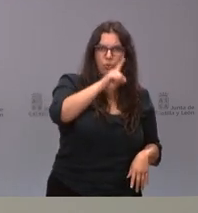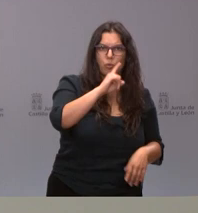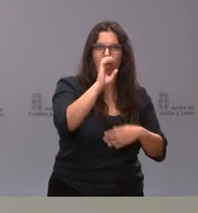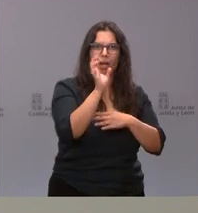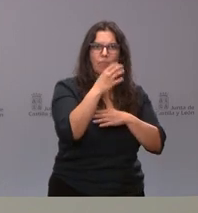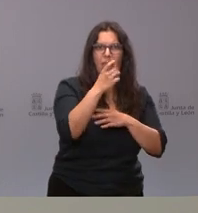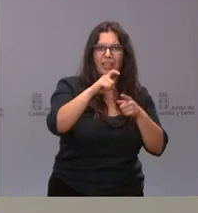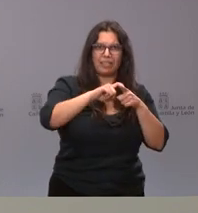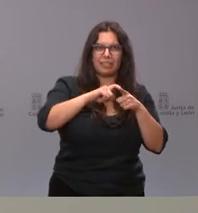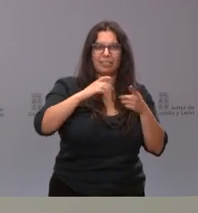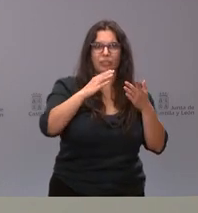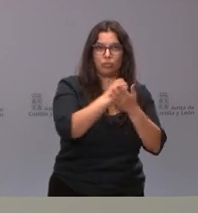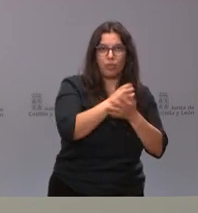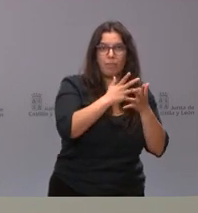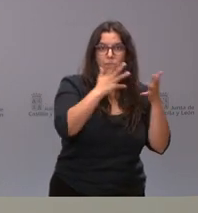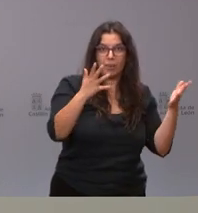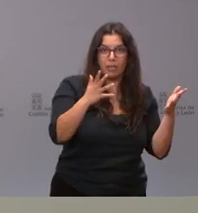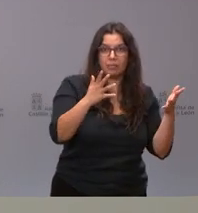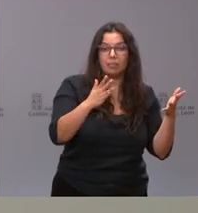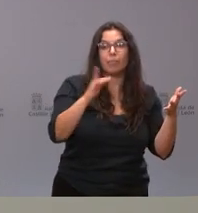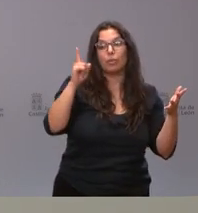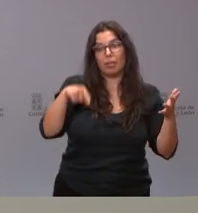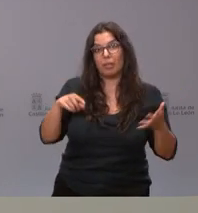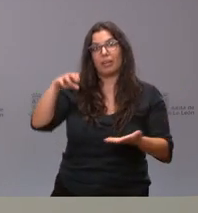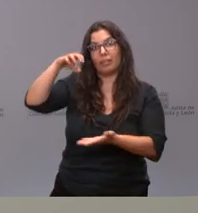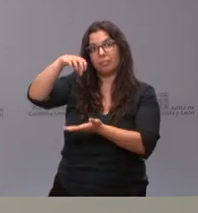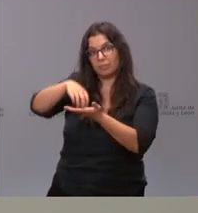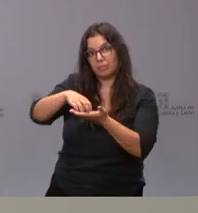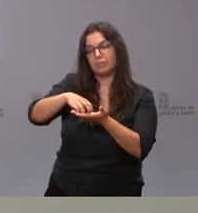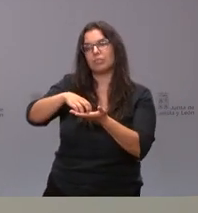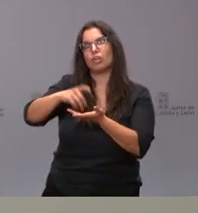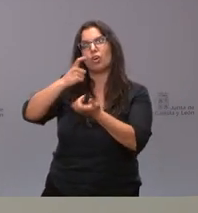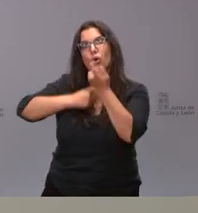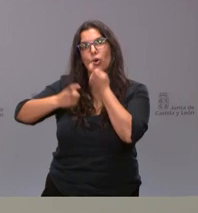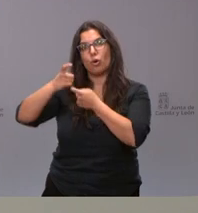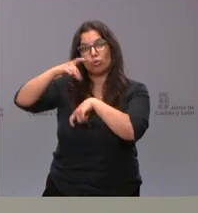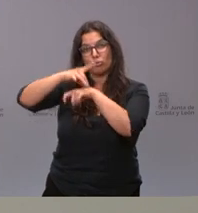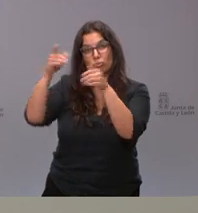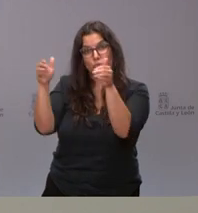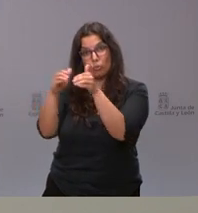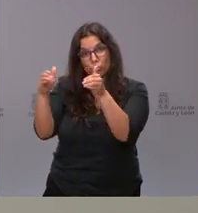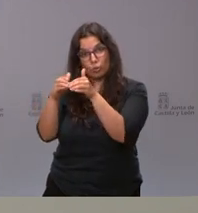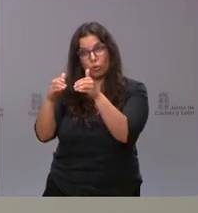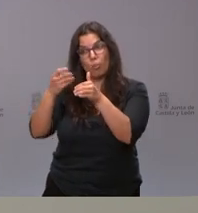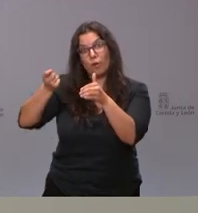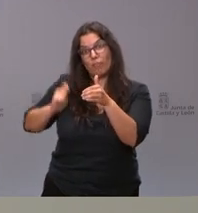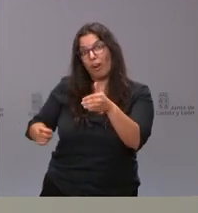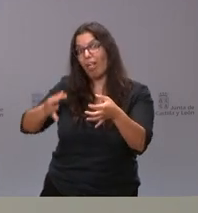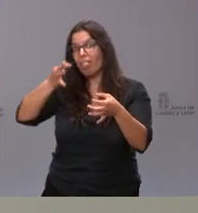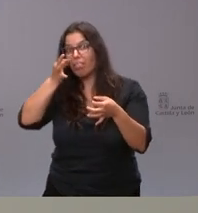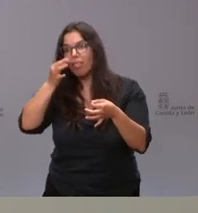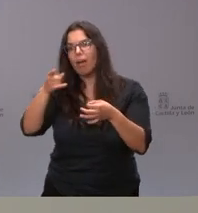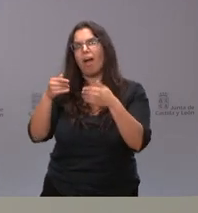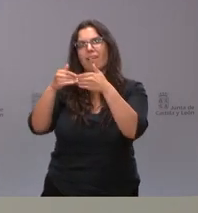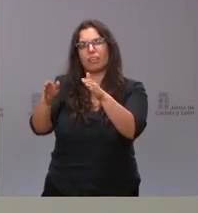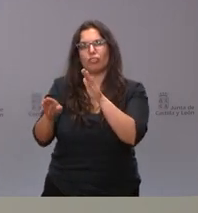características, el servicio, pero a la vez mantener la presencia en el territorio del personal médico y de enfermería y mantener, por tanto, abiertos los